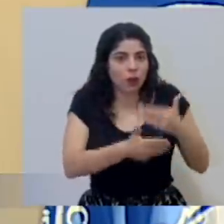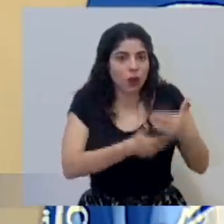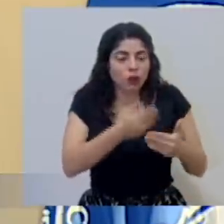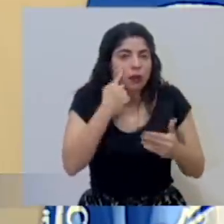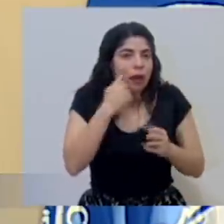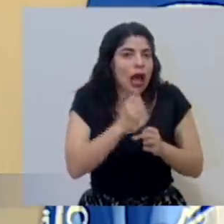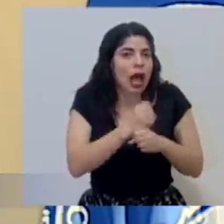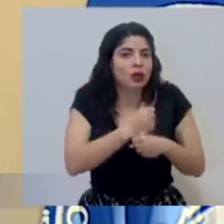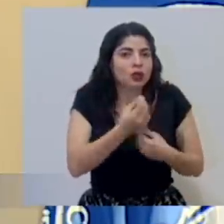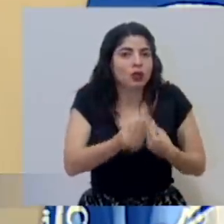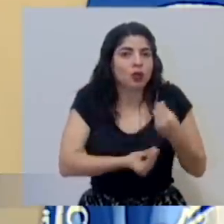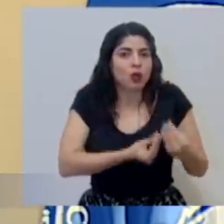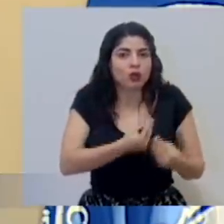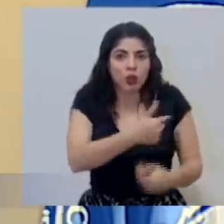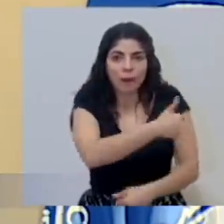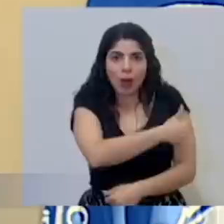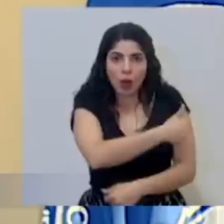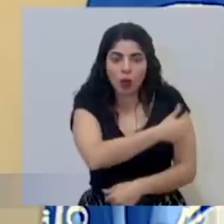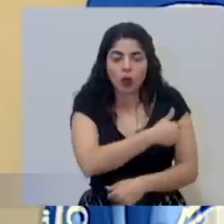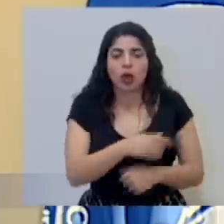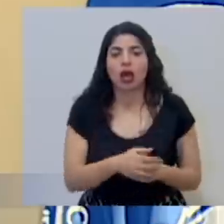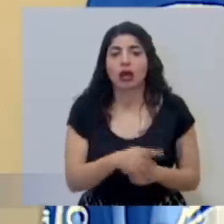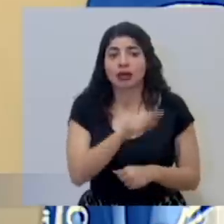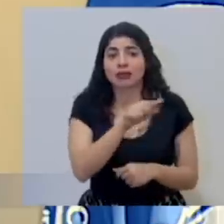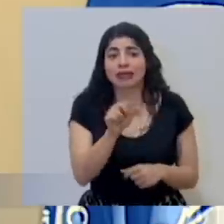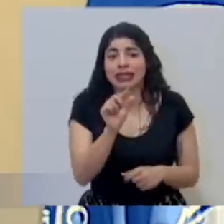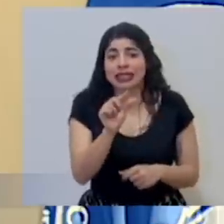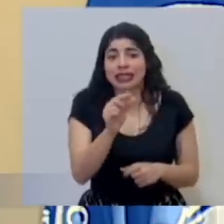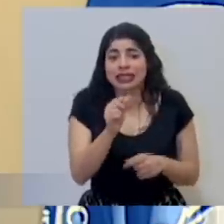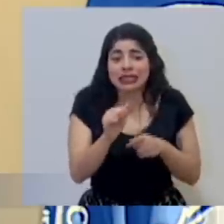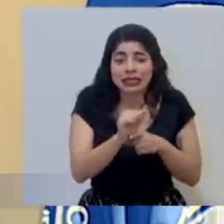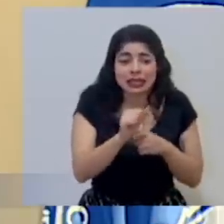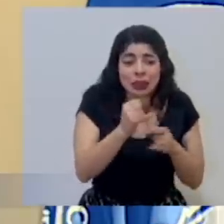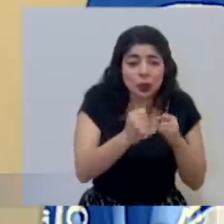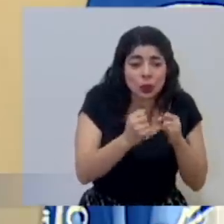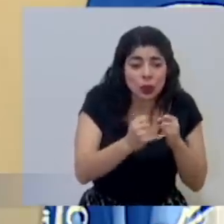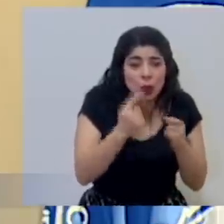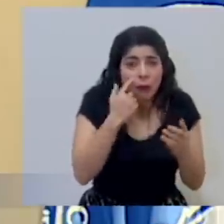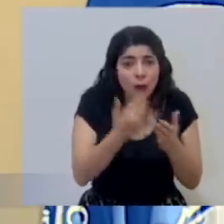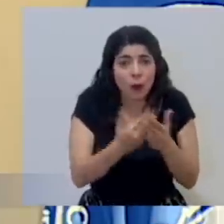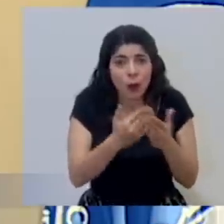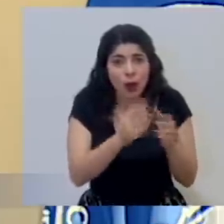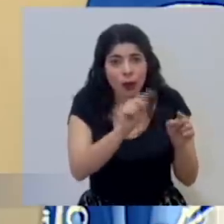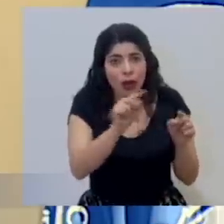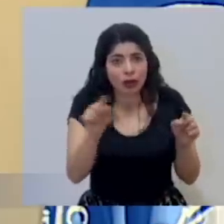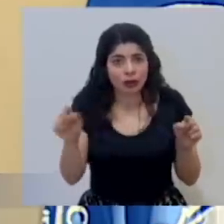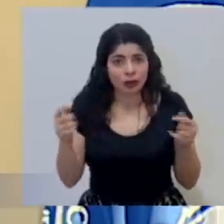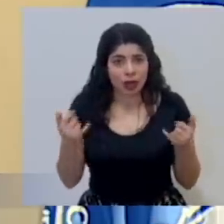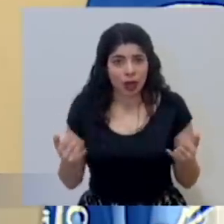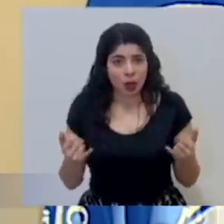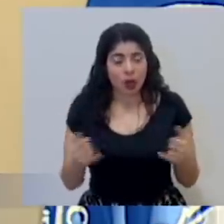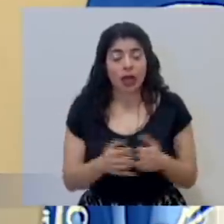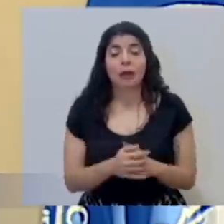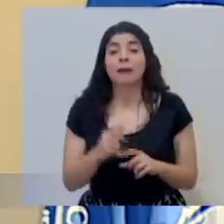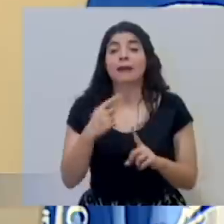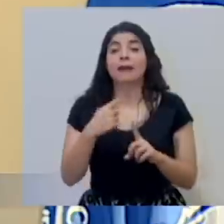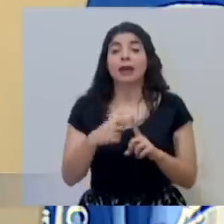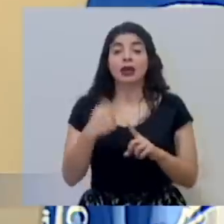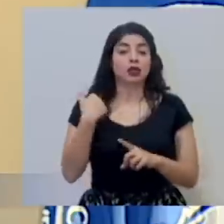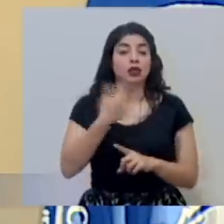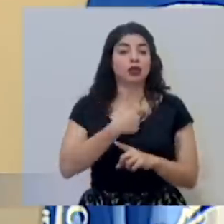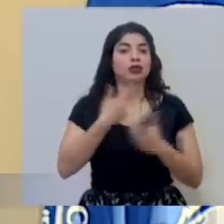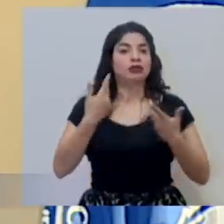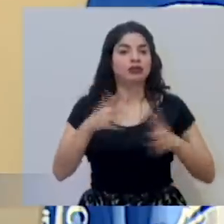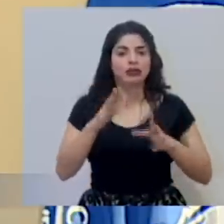producción de la vacuna que están ya en los últimos ensayos y además de que ya hemos también